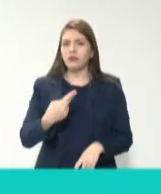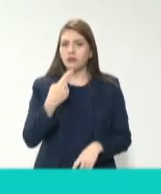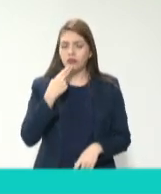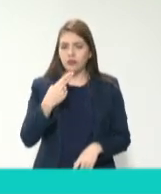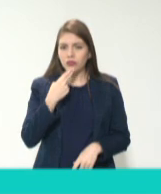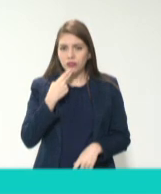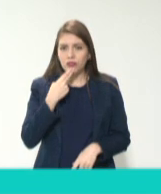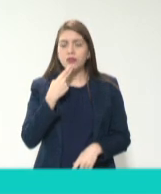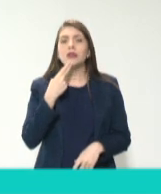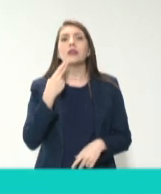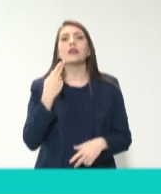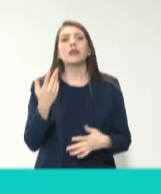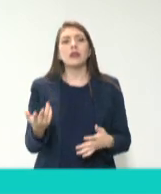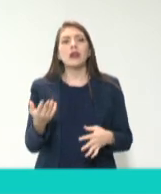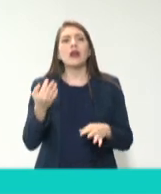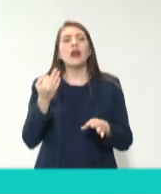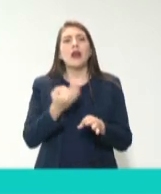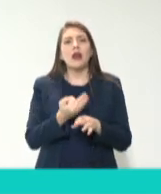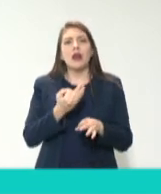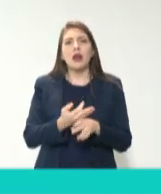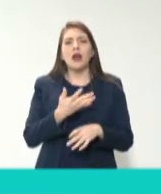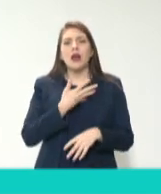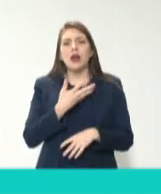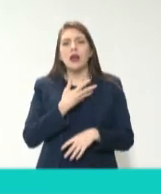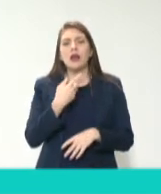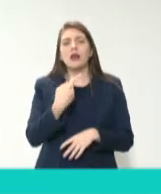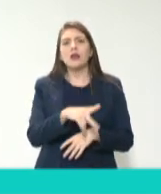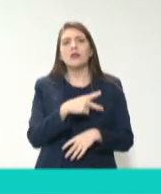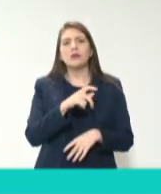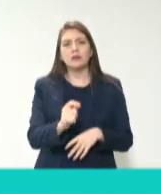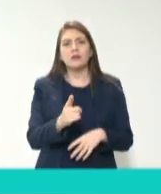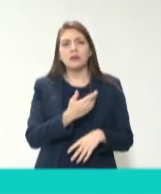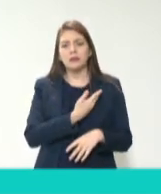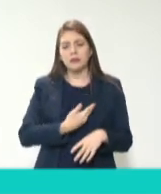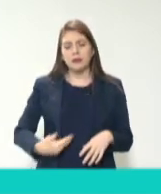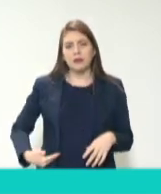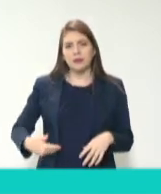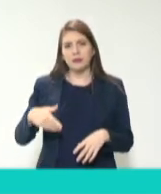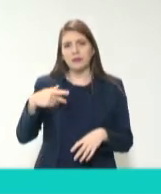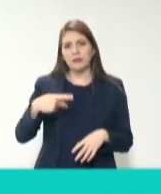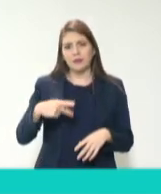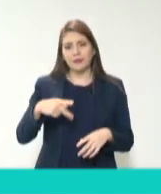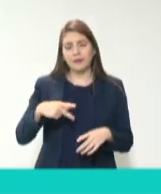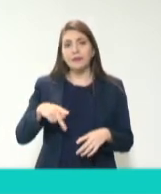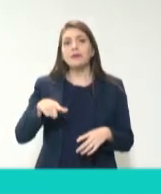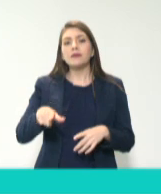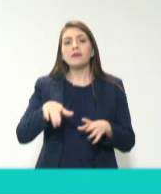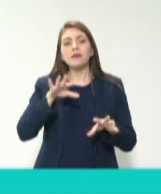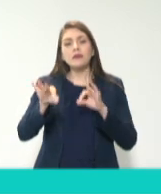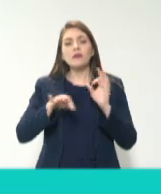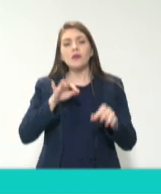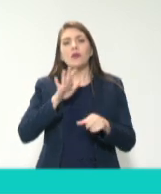ahorita está designada la terna que envió la presidencia de la República para nombrar a los magistrados para que